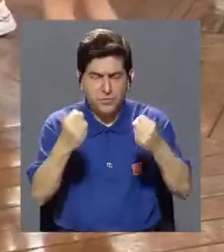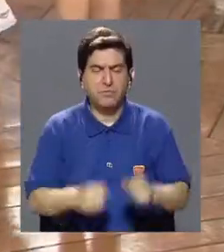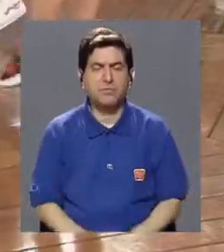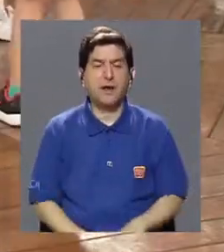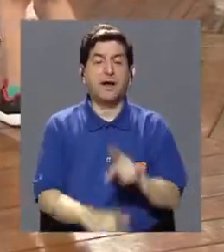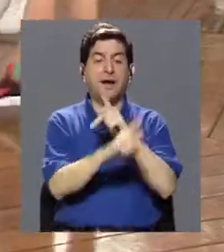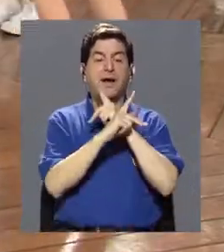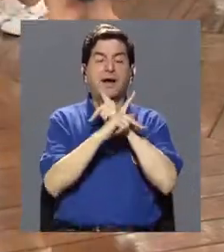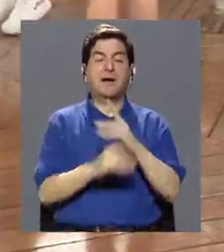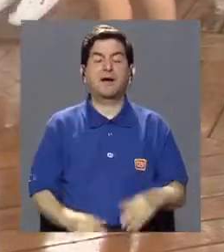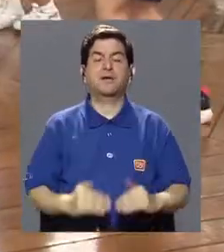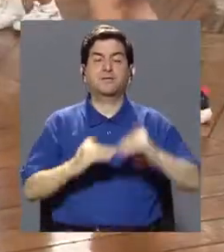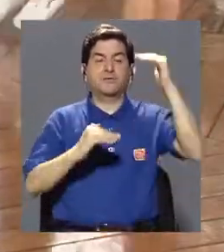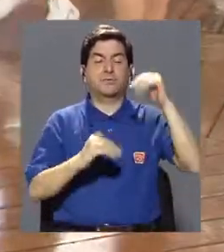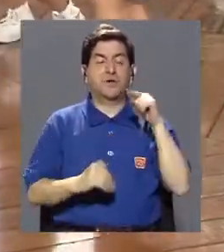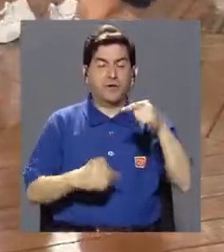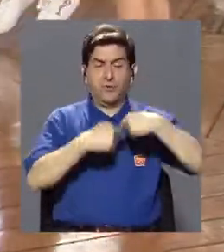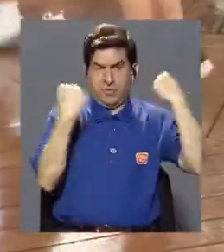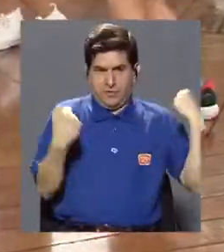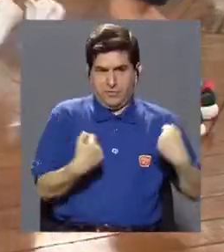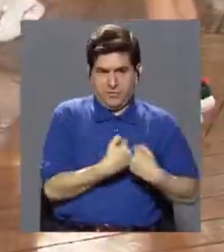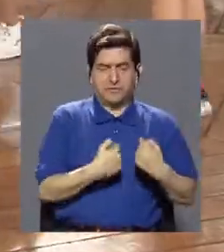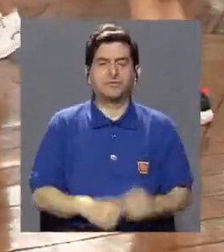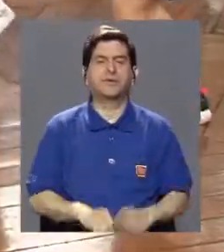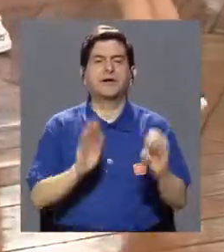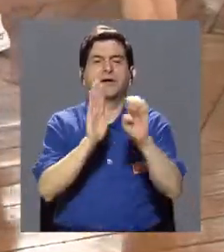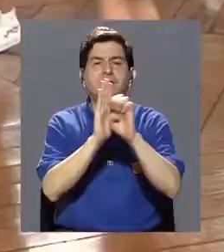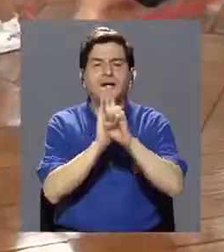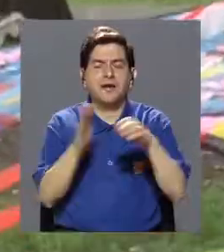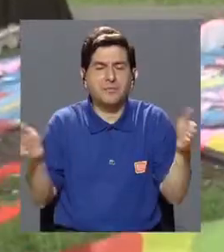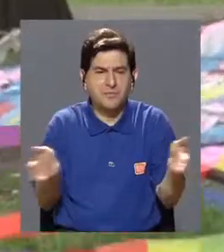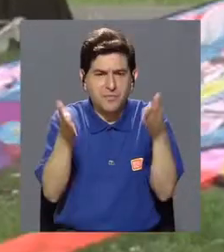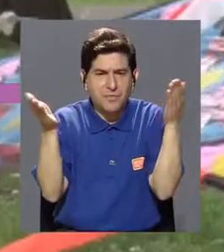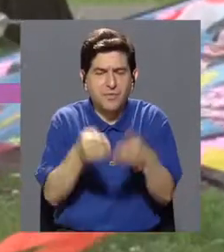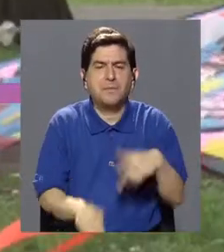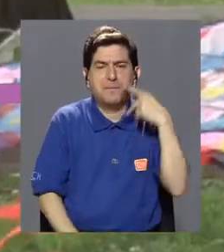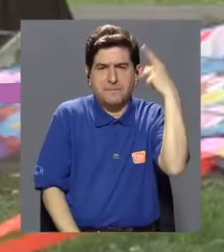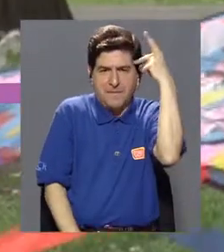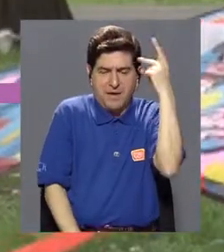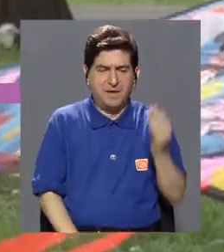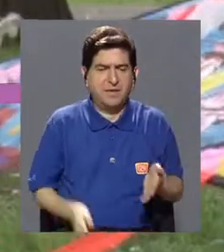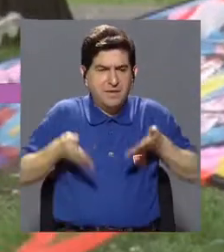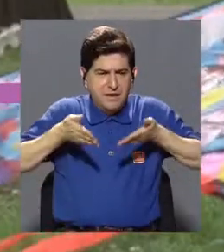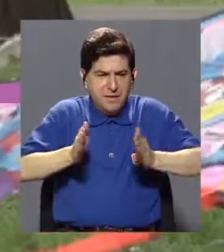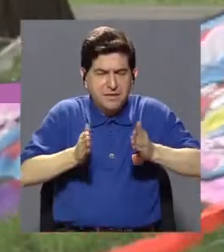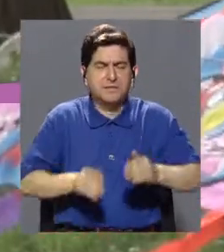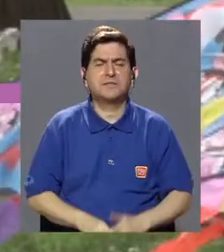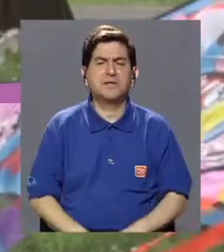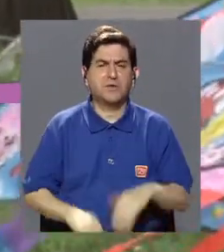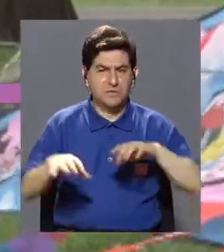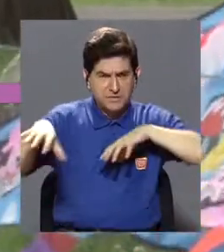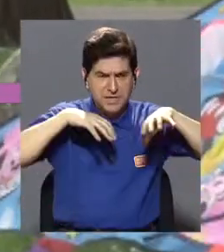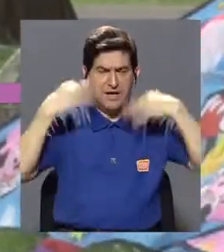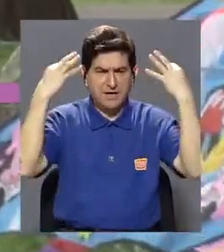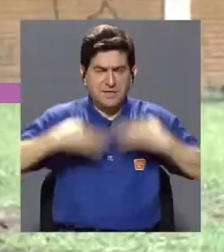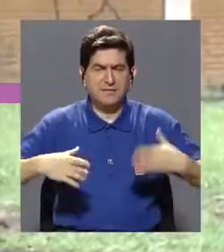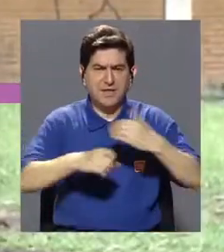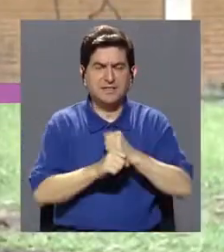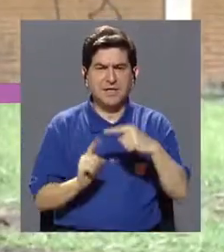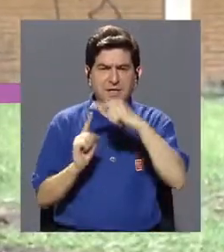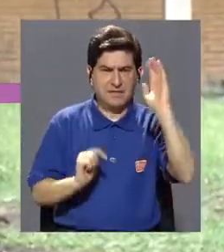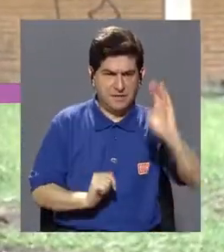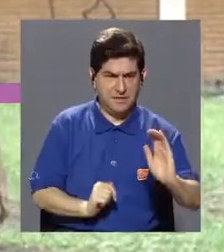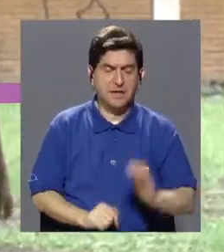más protegido puede estar este órgano. El ejemplo y fomento de los padres para que sus hijos pequeños realicen actividad física